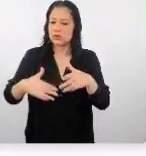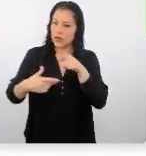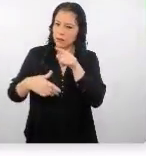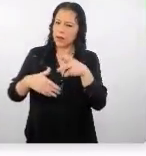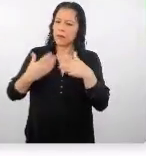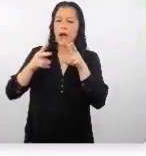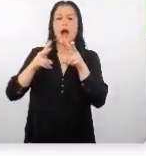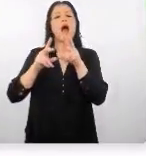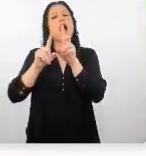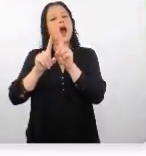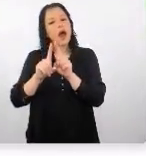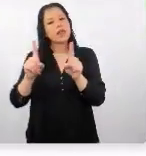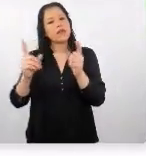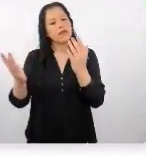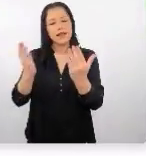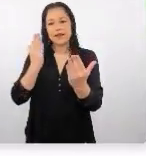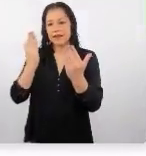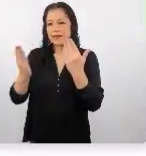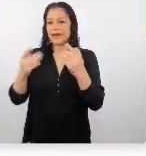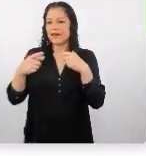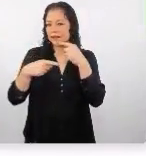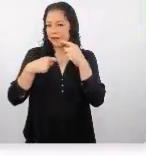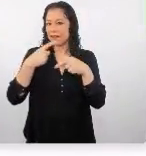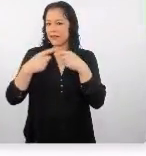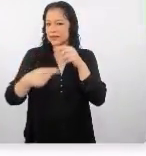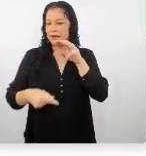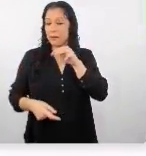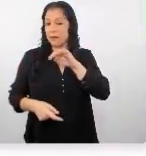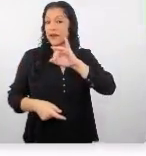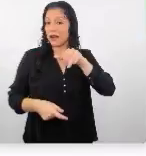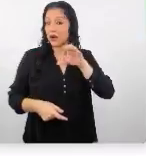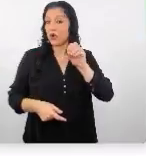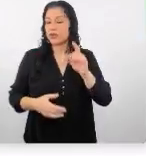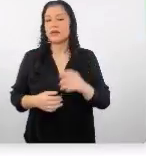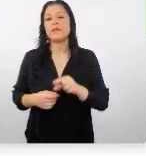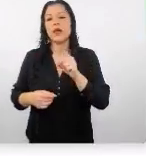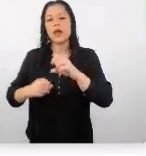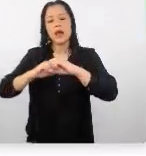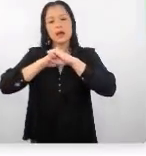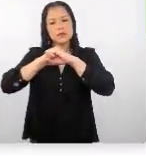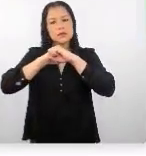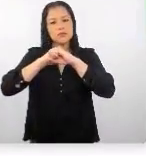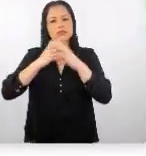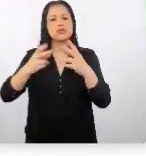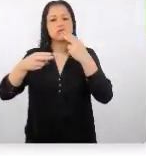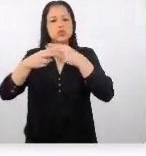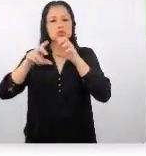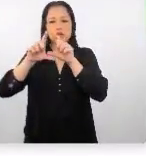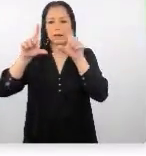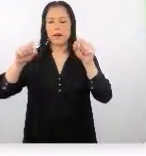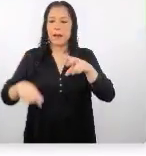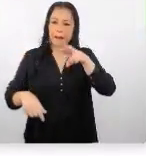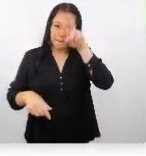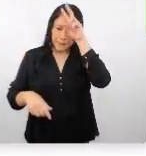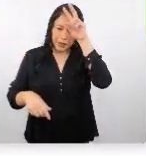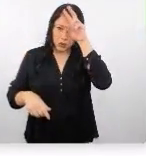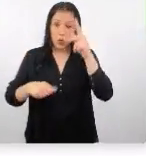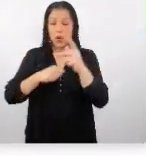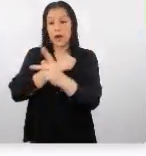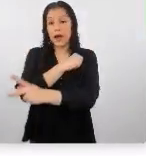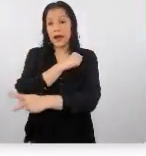ver esa diferencia justo que comentaba también María José esta campaña bueno se llama Perú el país de lo